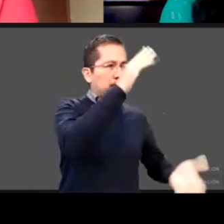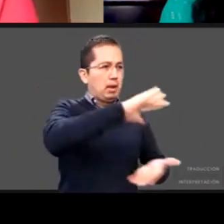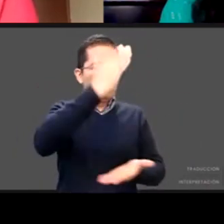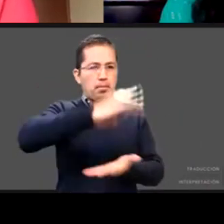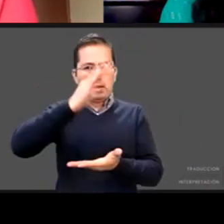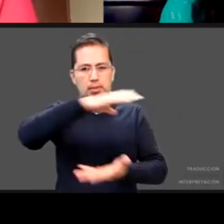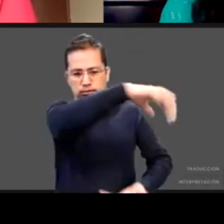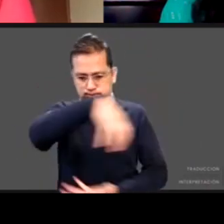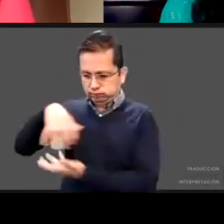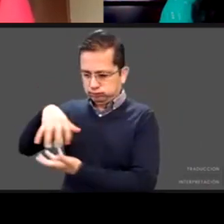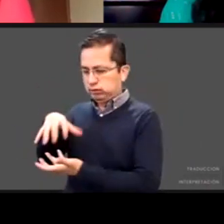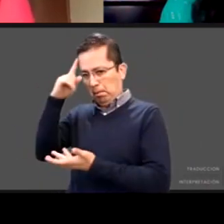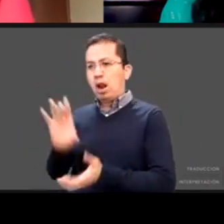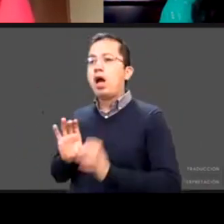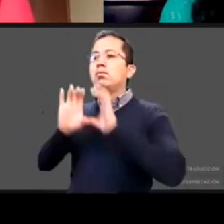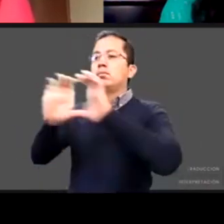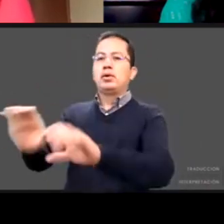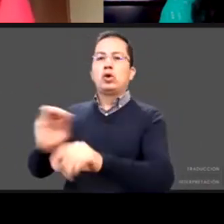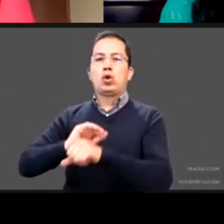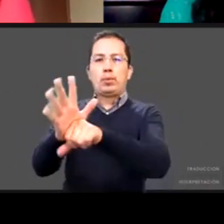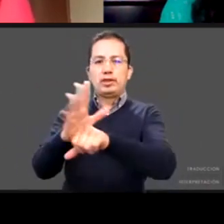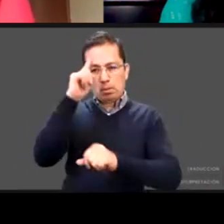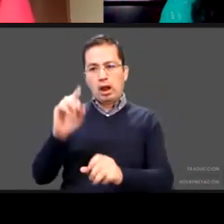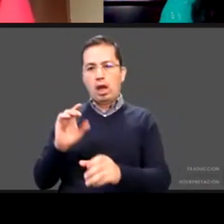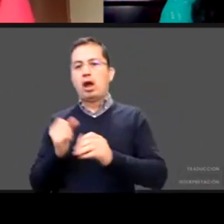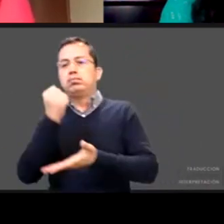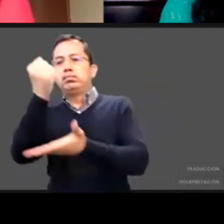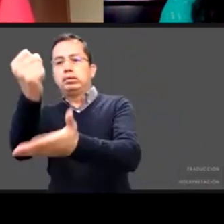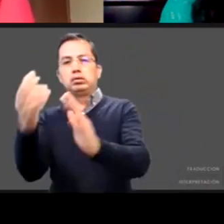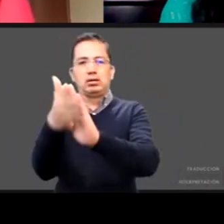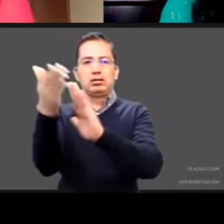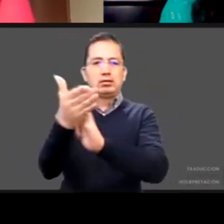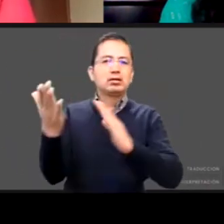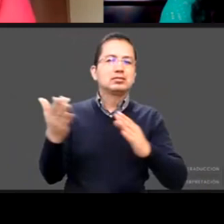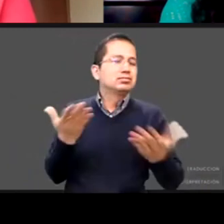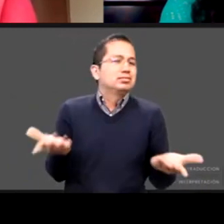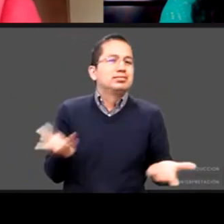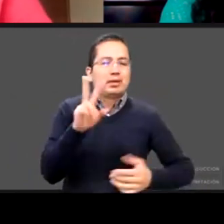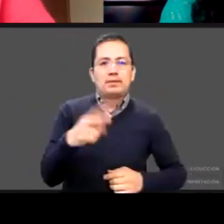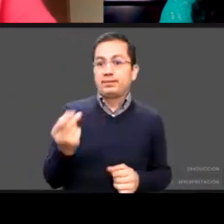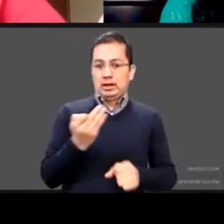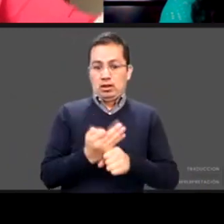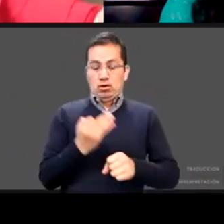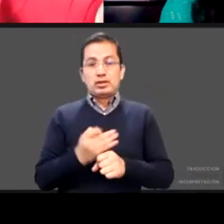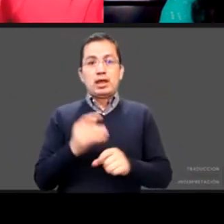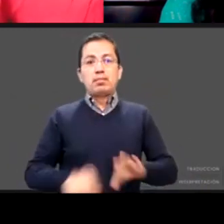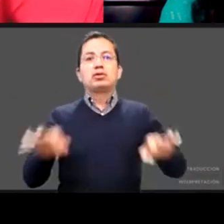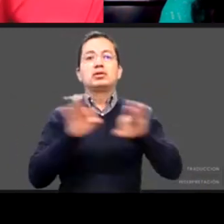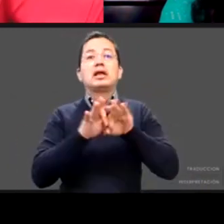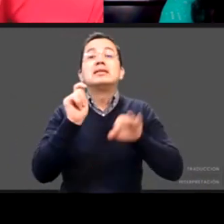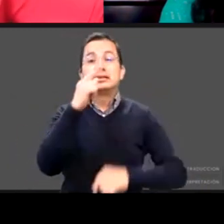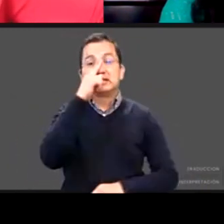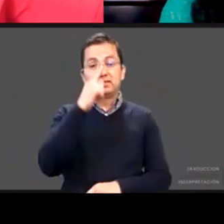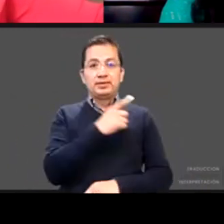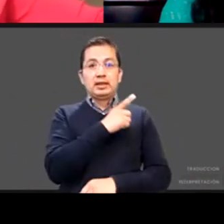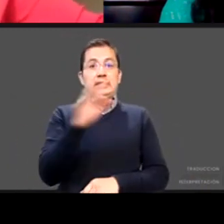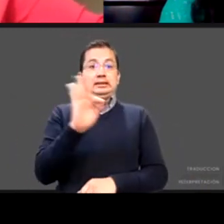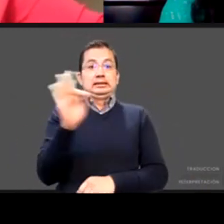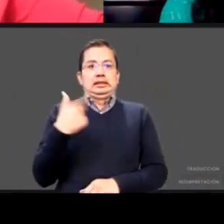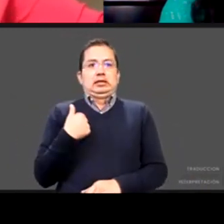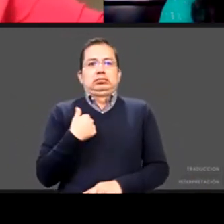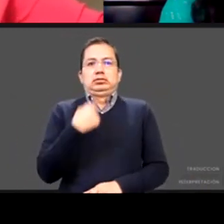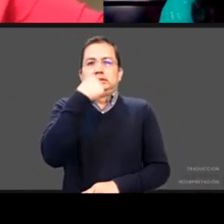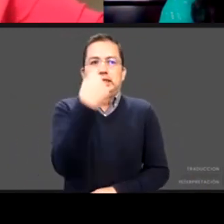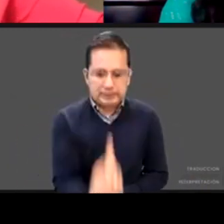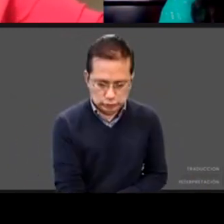en la medida en la que veamos que todos somos adultos significativos para alguien que cuando yo estoy en la calle y entra un elevador y nos saludo yo le estoy